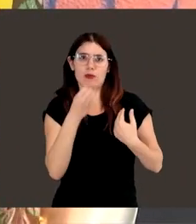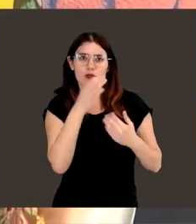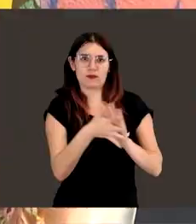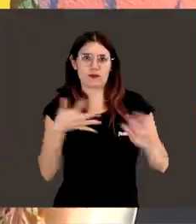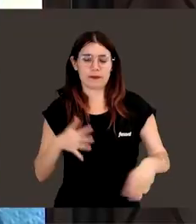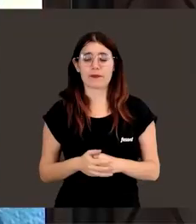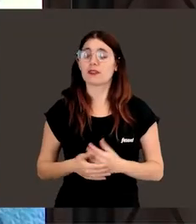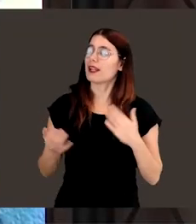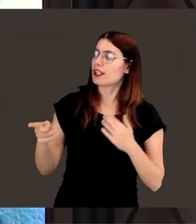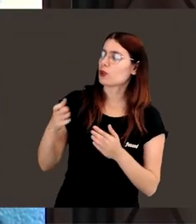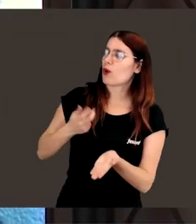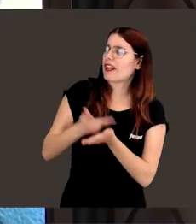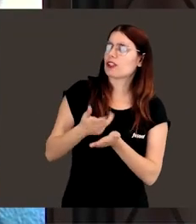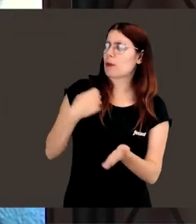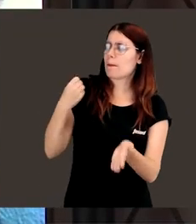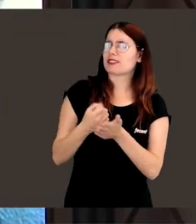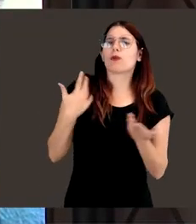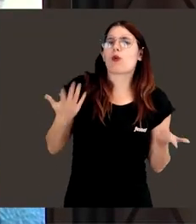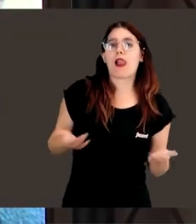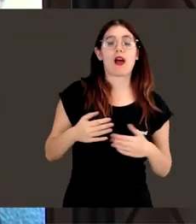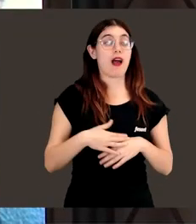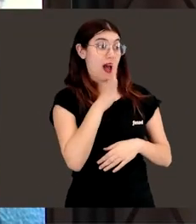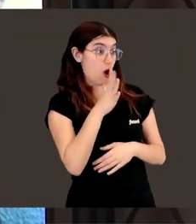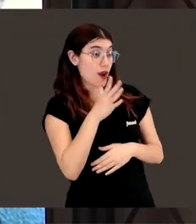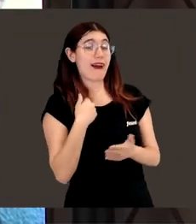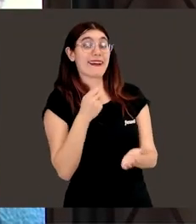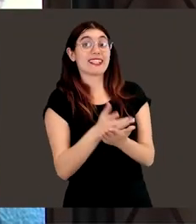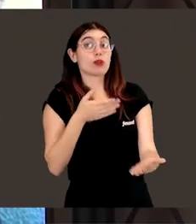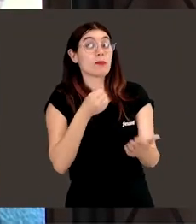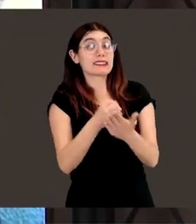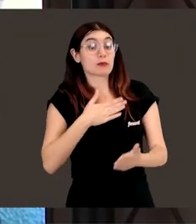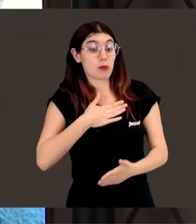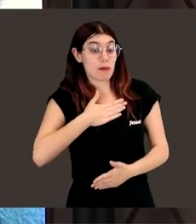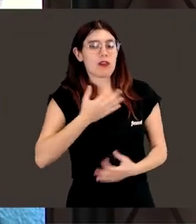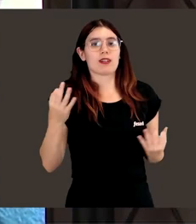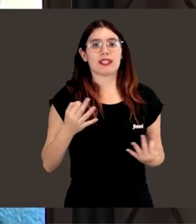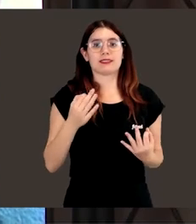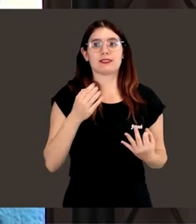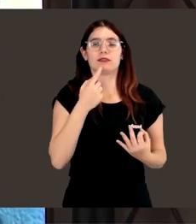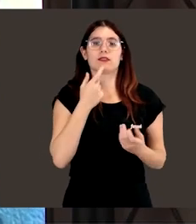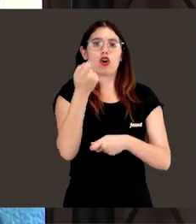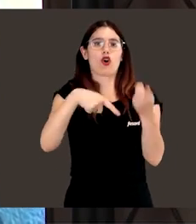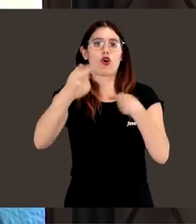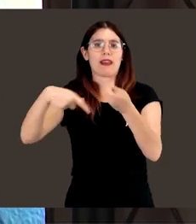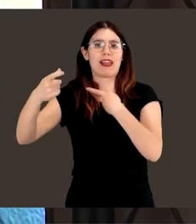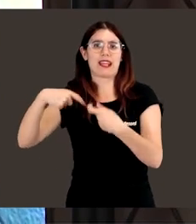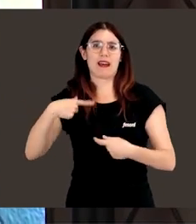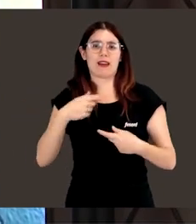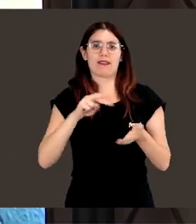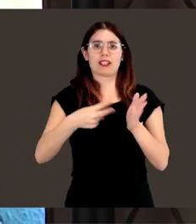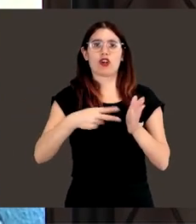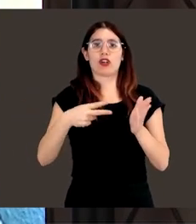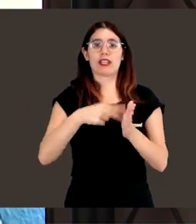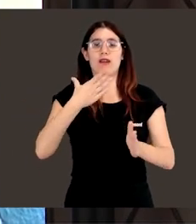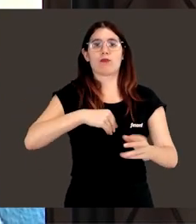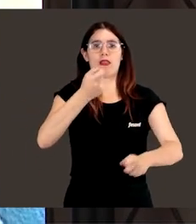máximo reto, Laura, ahora? Mi máximo reto ahora es que algún día, o comercializar nuestras tecnologías, ¿no? Entonces, como